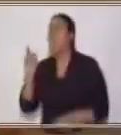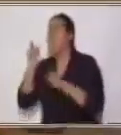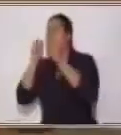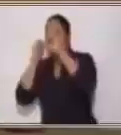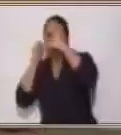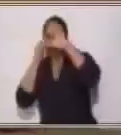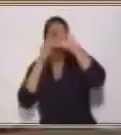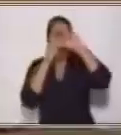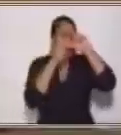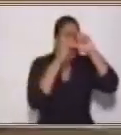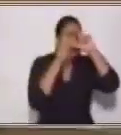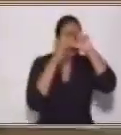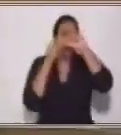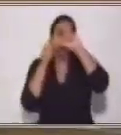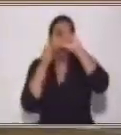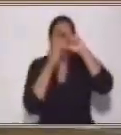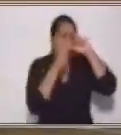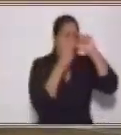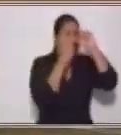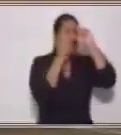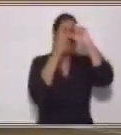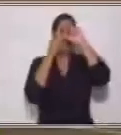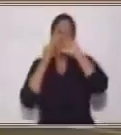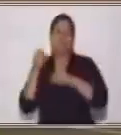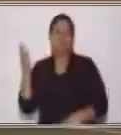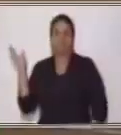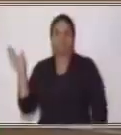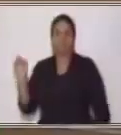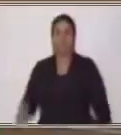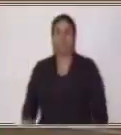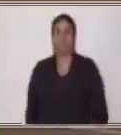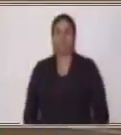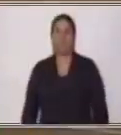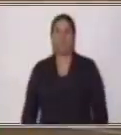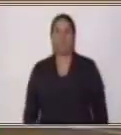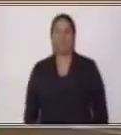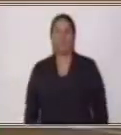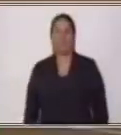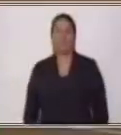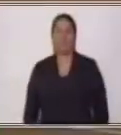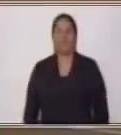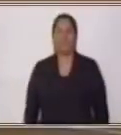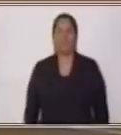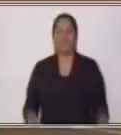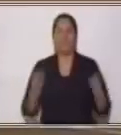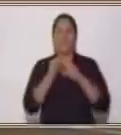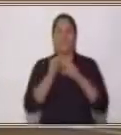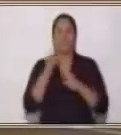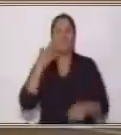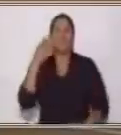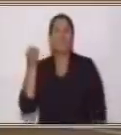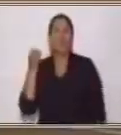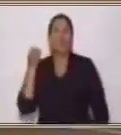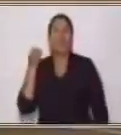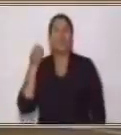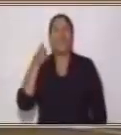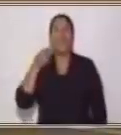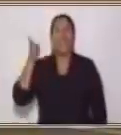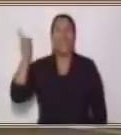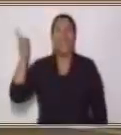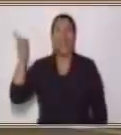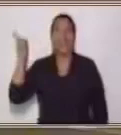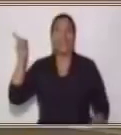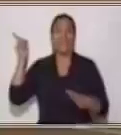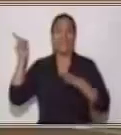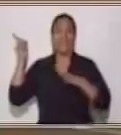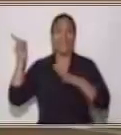aquí. Estoy detective buscando. ¿Dónde la encuentro? ¿Dónde estará la palabra abuelo? Sí, yo sé que dijeron que aquí estaba,